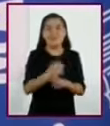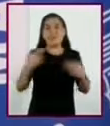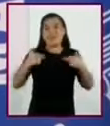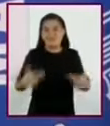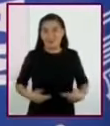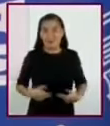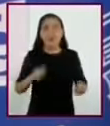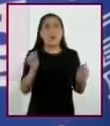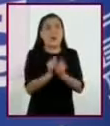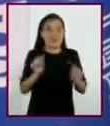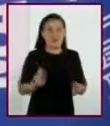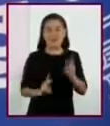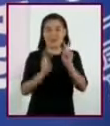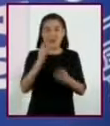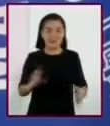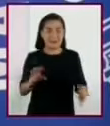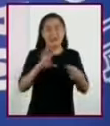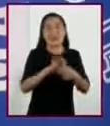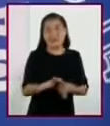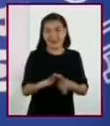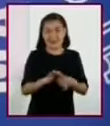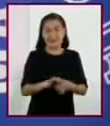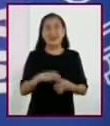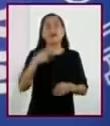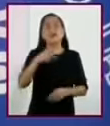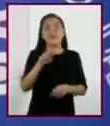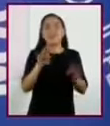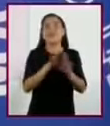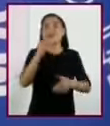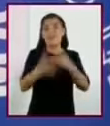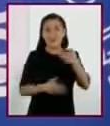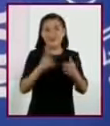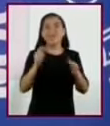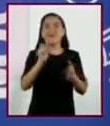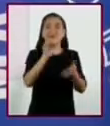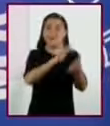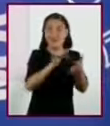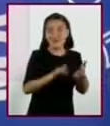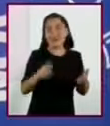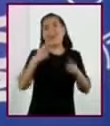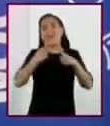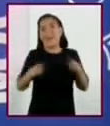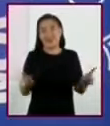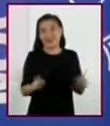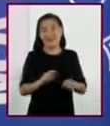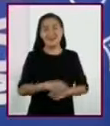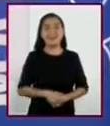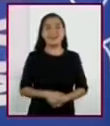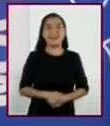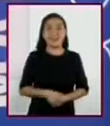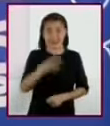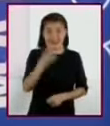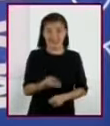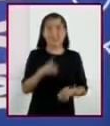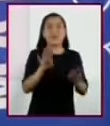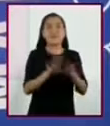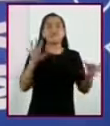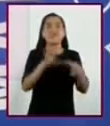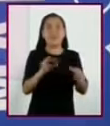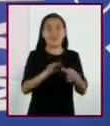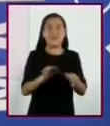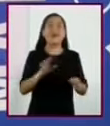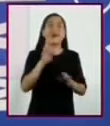humanos con las plantas, en cuyo caso, mi proceso de lectura serían distintos, y con esto cierro el